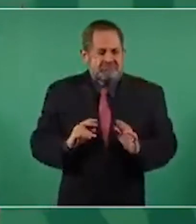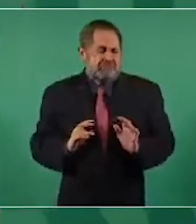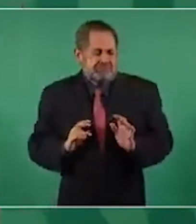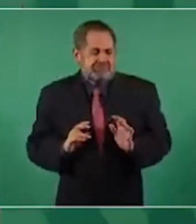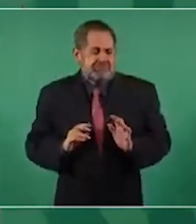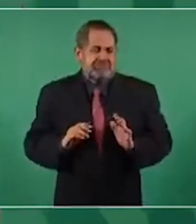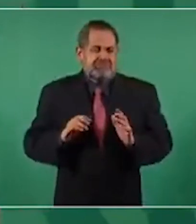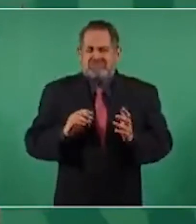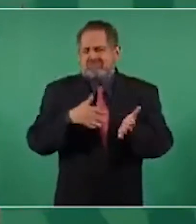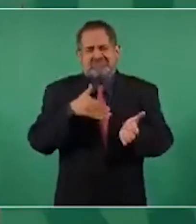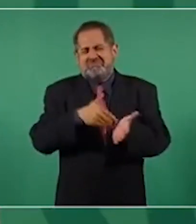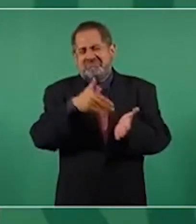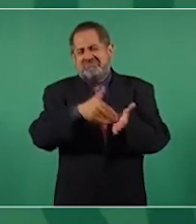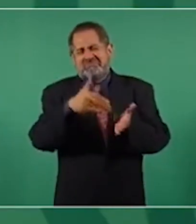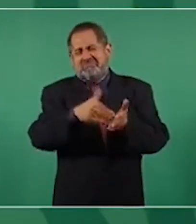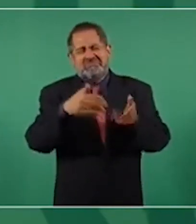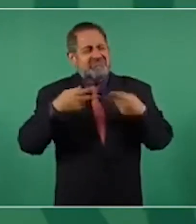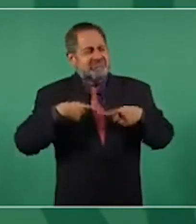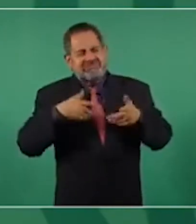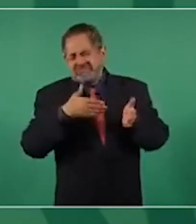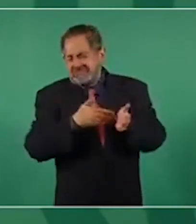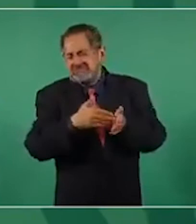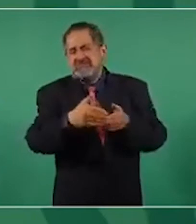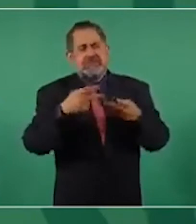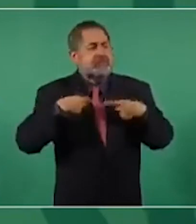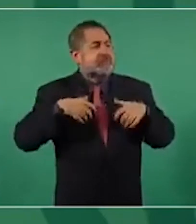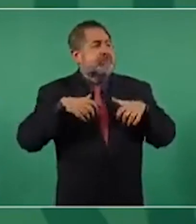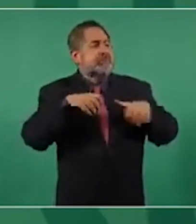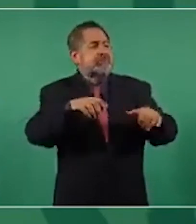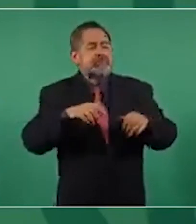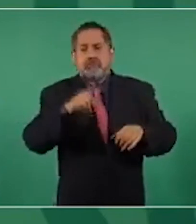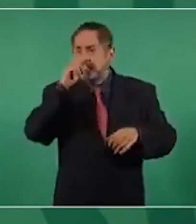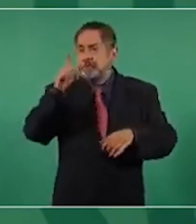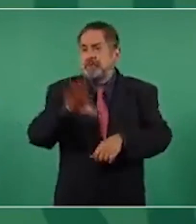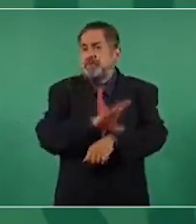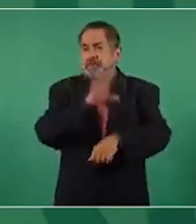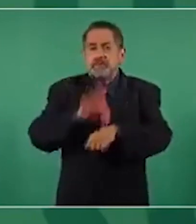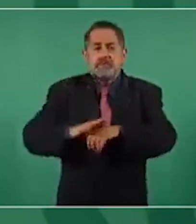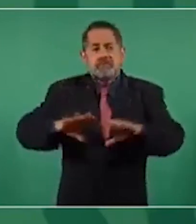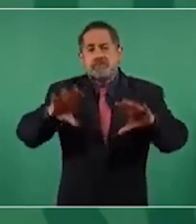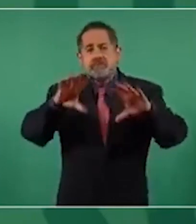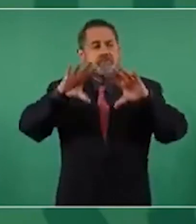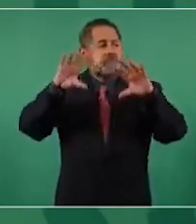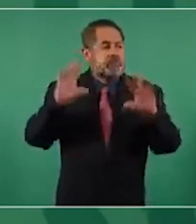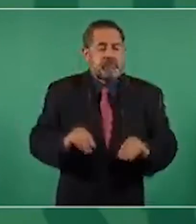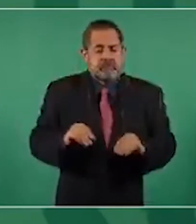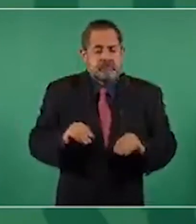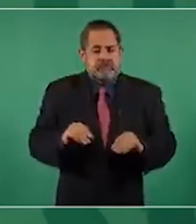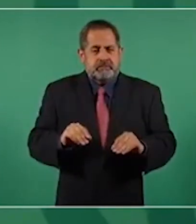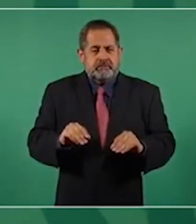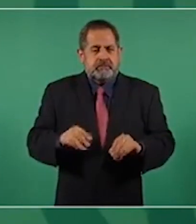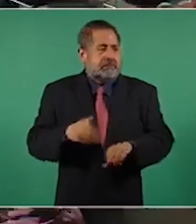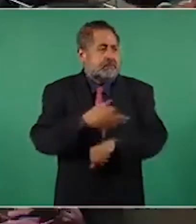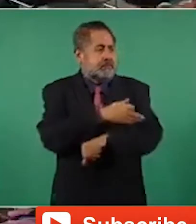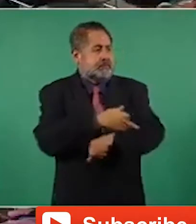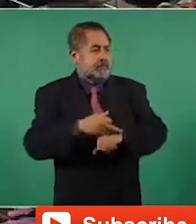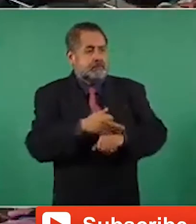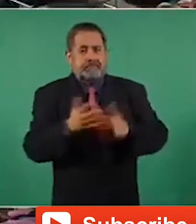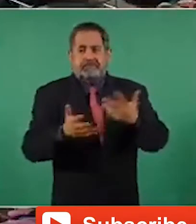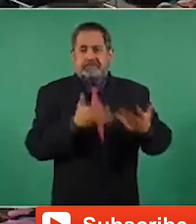miles, millones de familias,